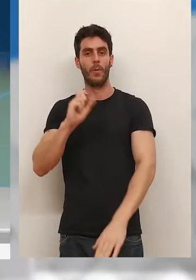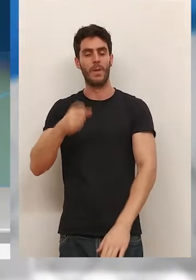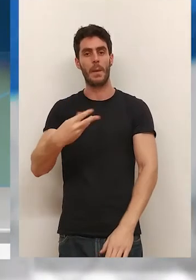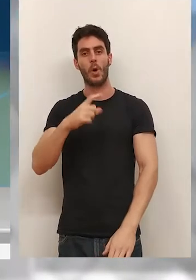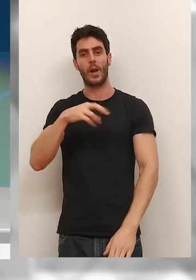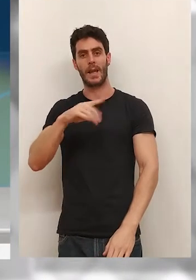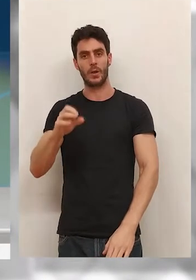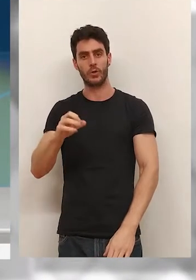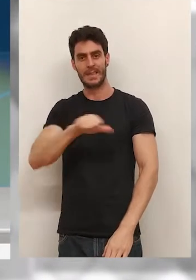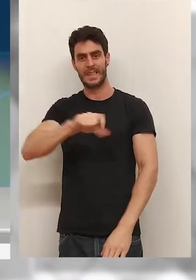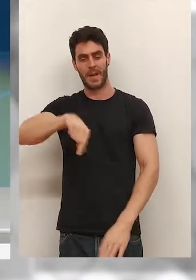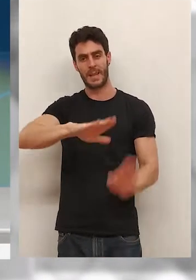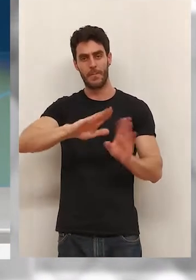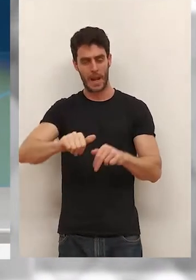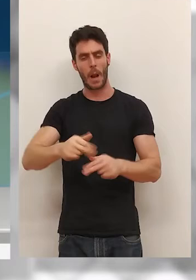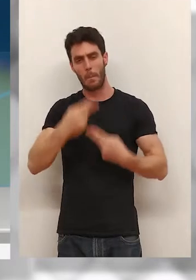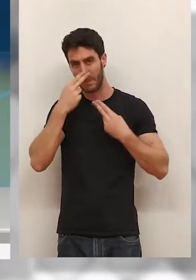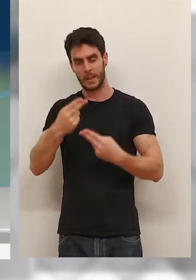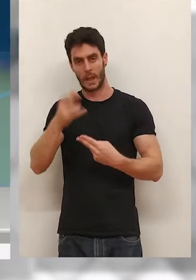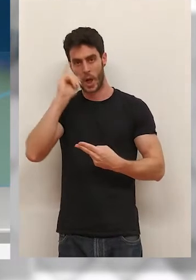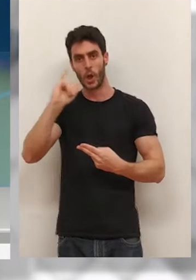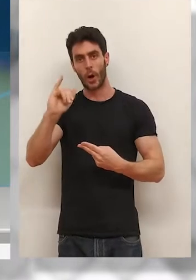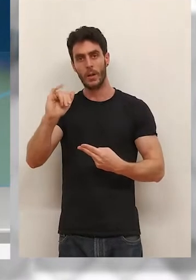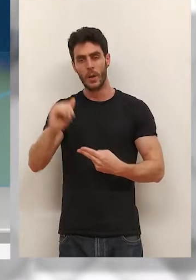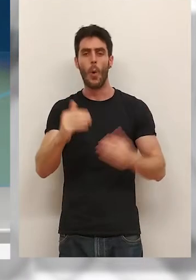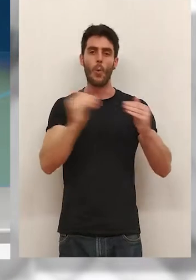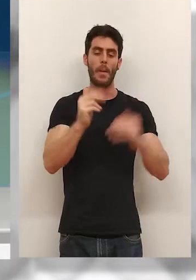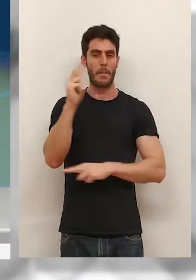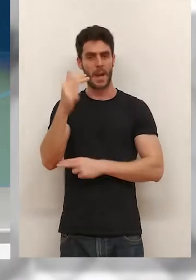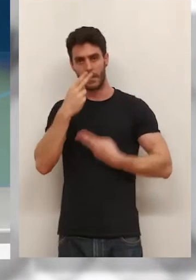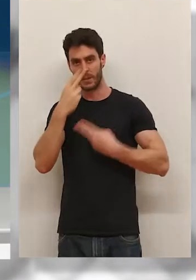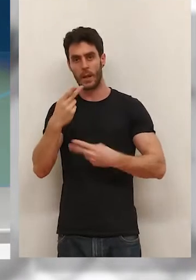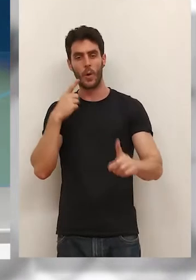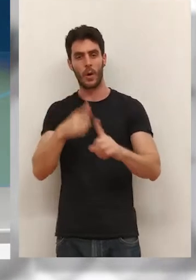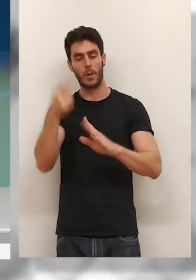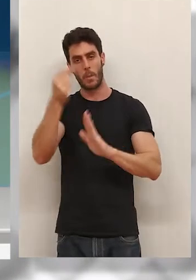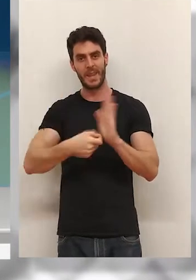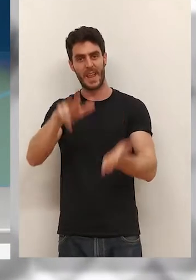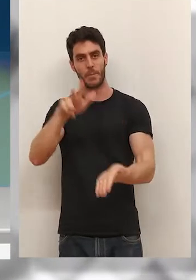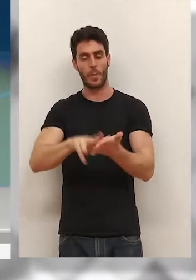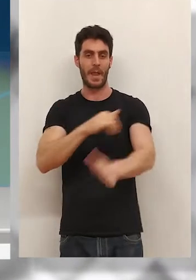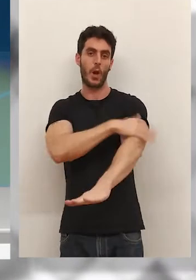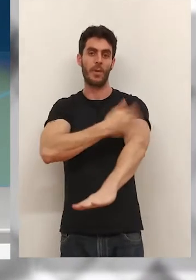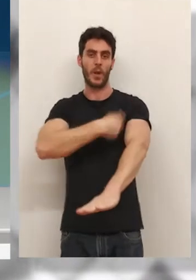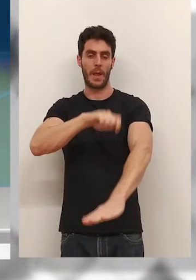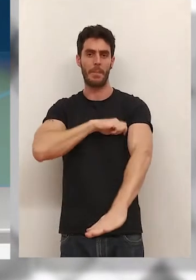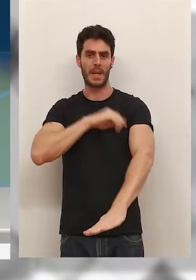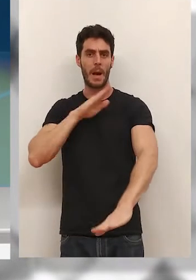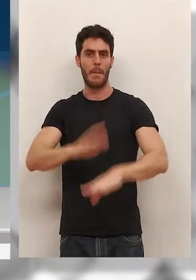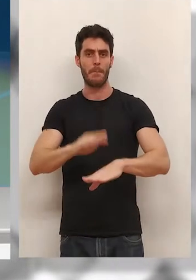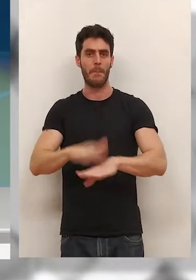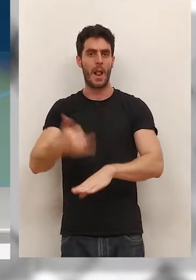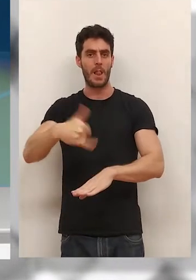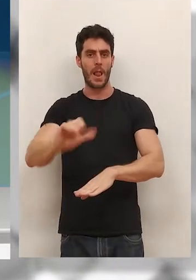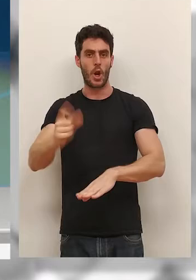Rioja a finales de esta semana, previsiblemente el jueves o viernes para explicar las medidas aprobadas por el gobierno para proteger a los más